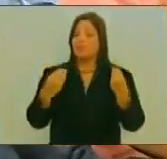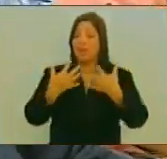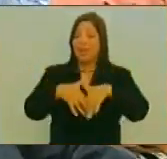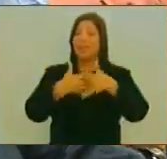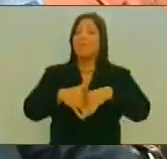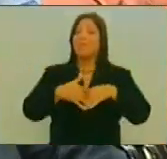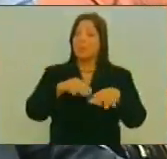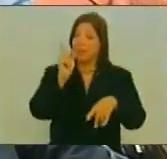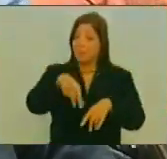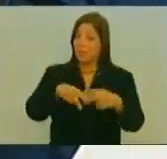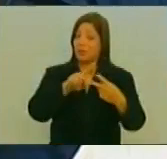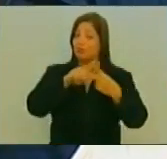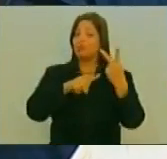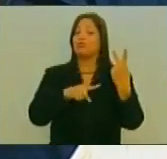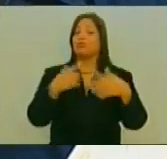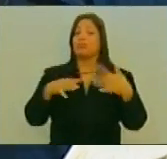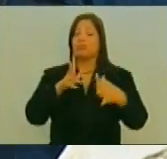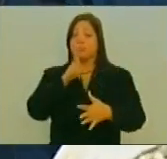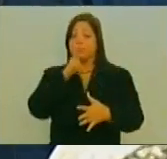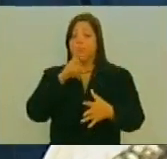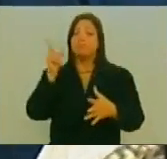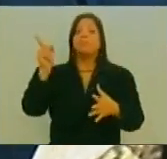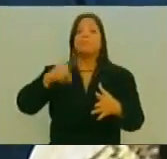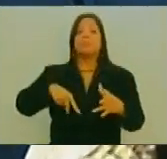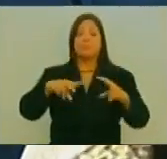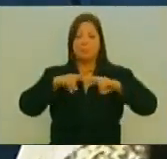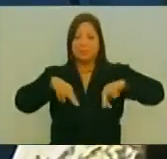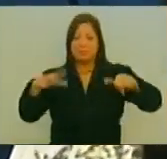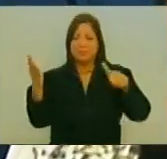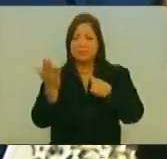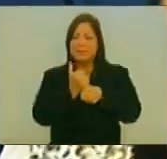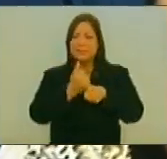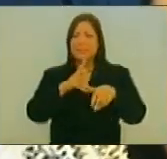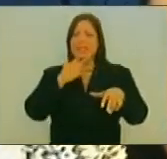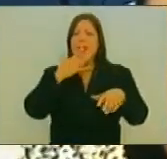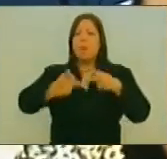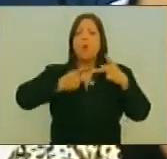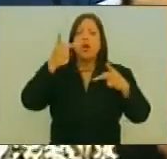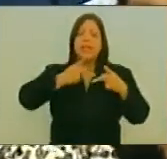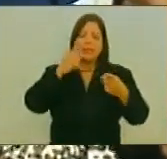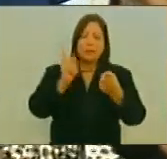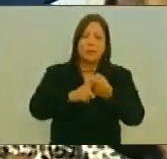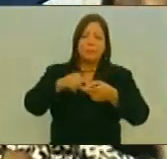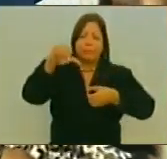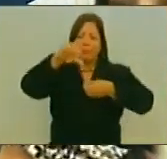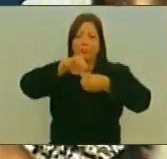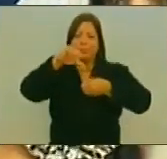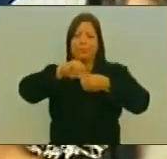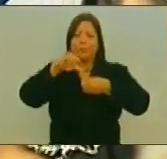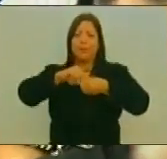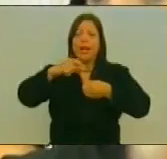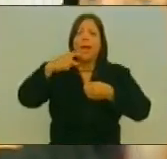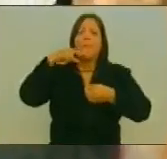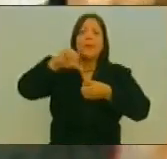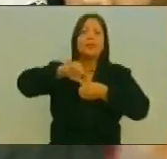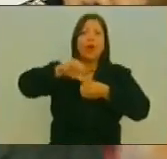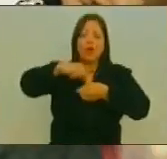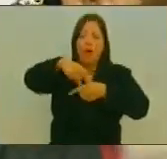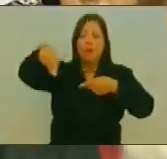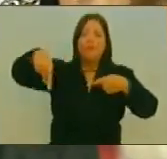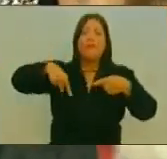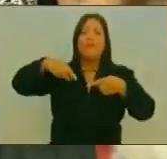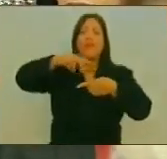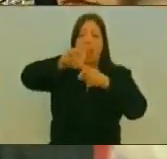jurídicas Teniendo además casos emblemáticos a su servicio Como el de la faja petrolífera del Orinoco